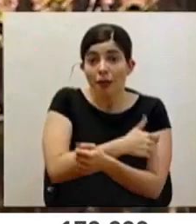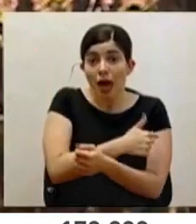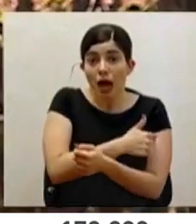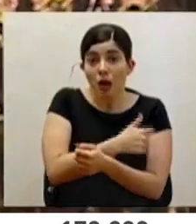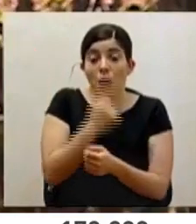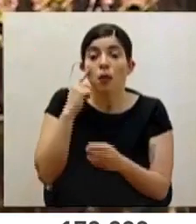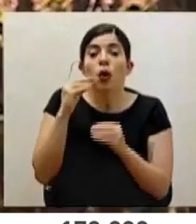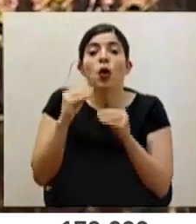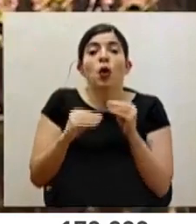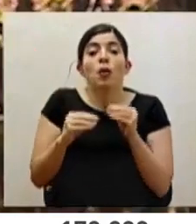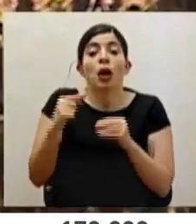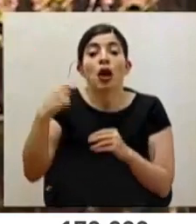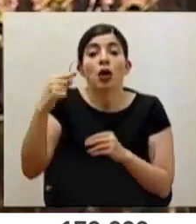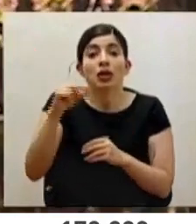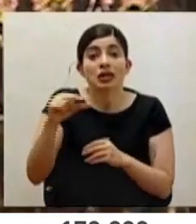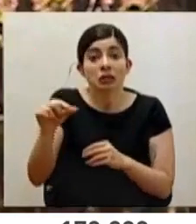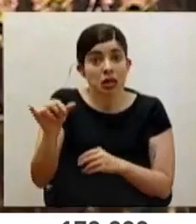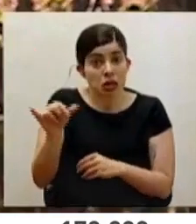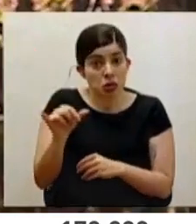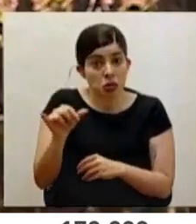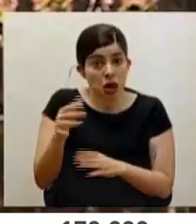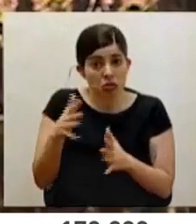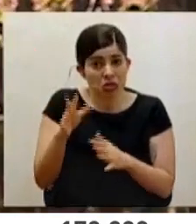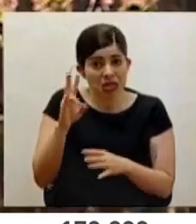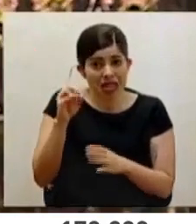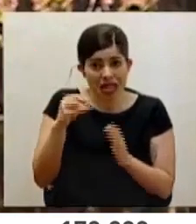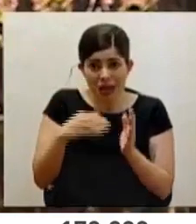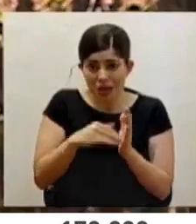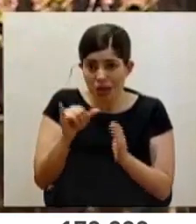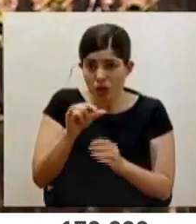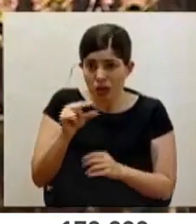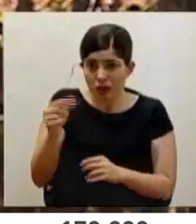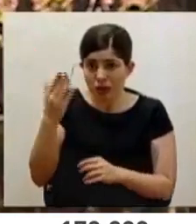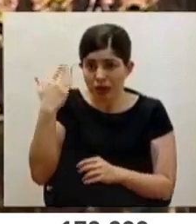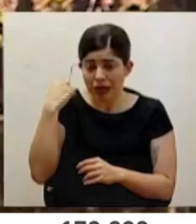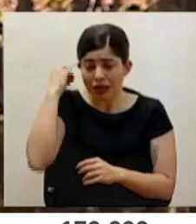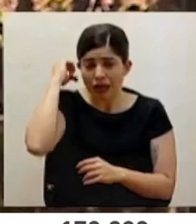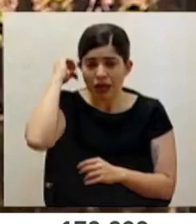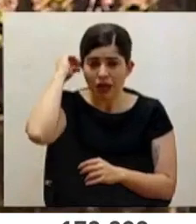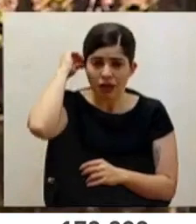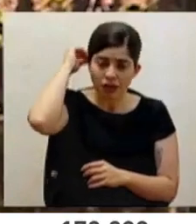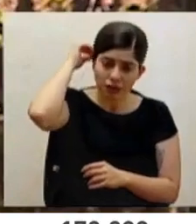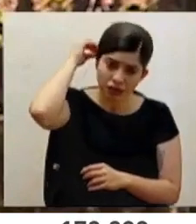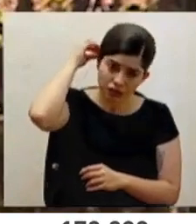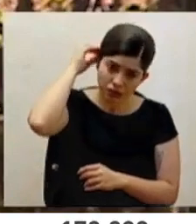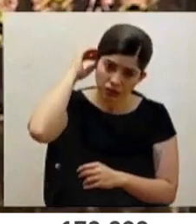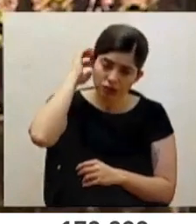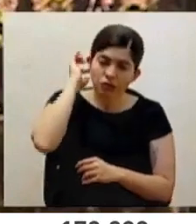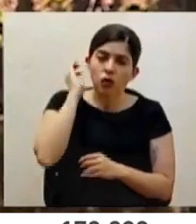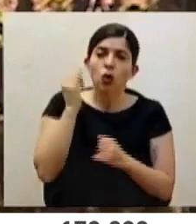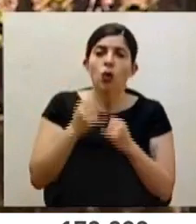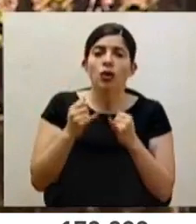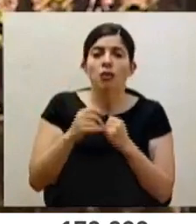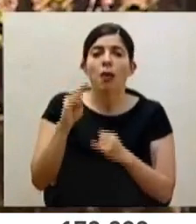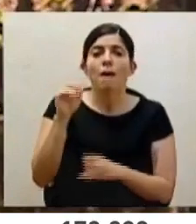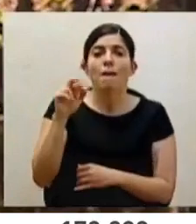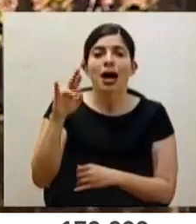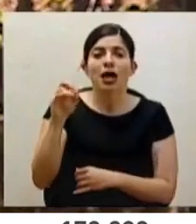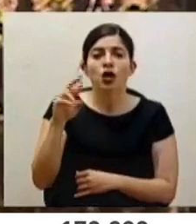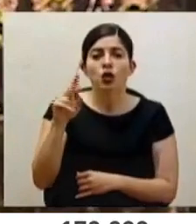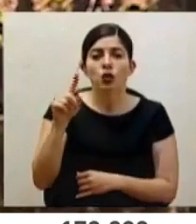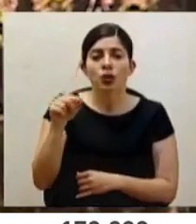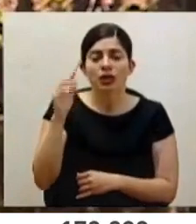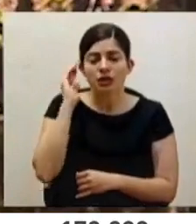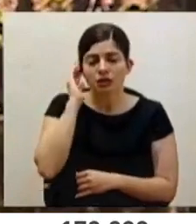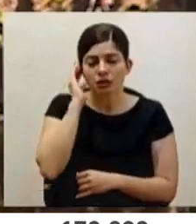al menos de las próximas semanas, serán igual, alrededor de 70 mil como la semana anterior. Y por último, para el doctor Mario Ruiz, le consulto